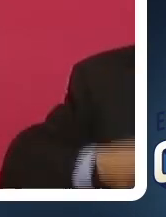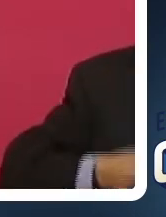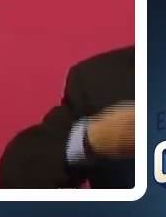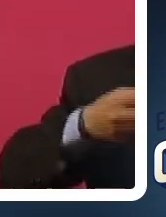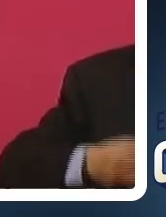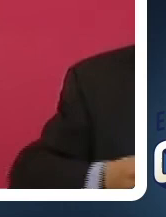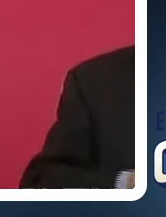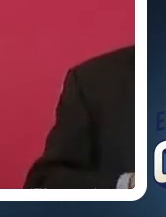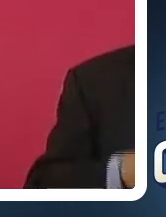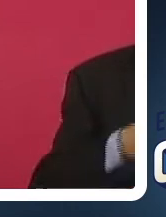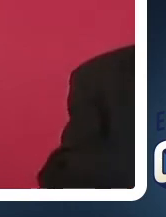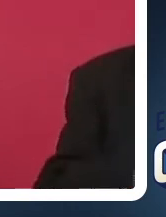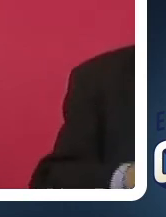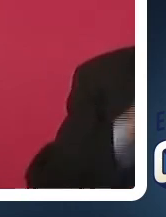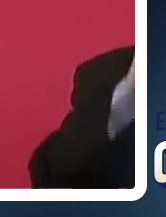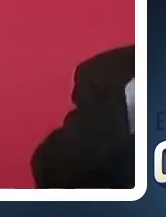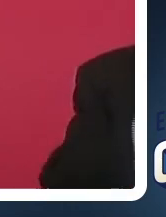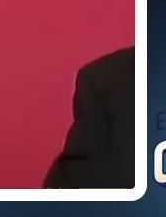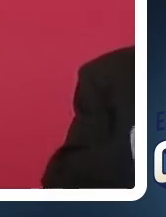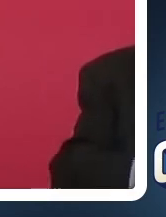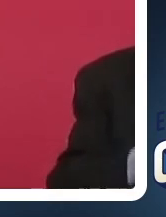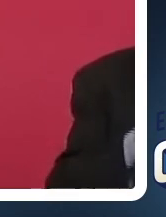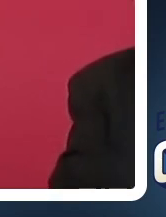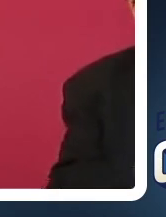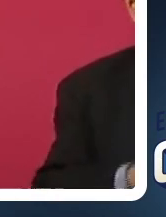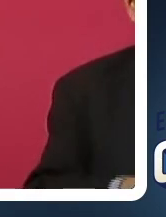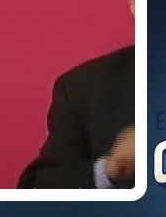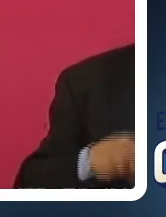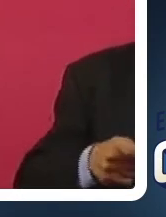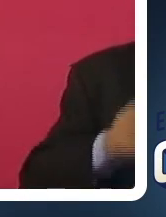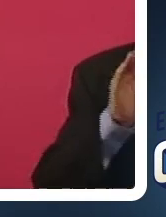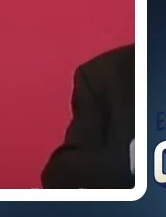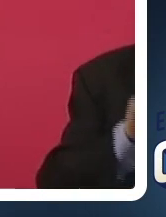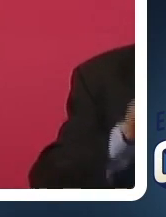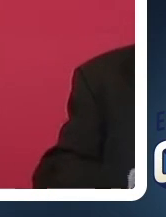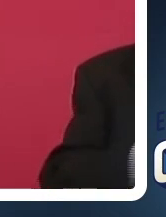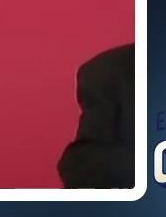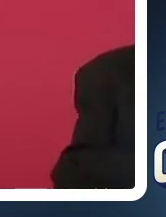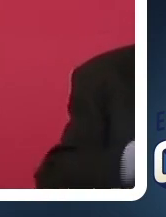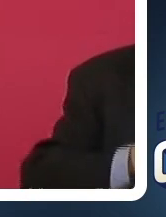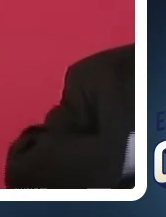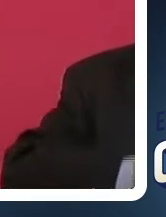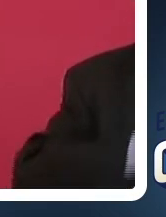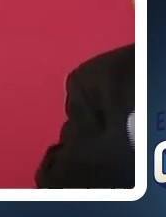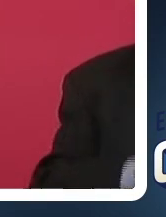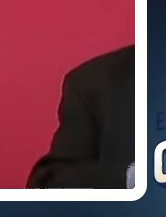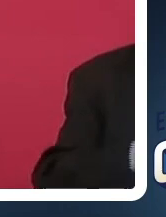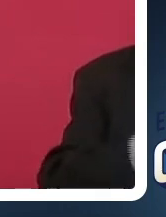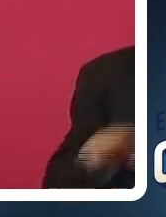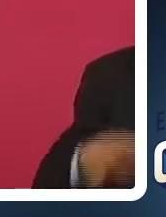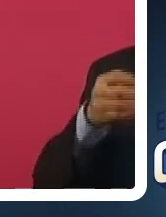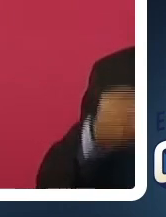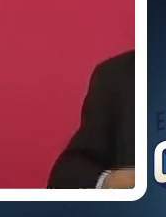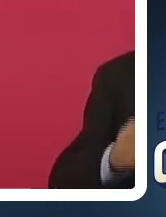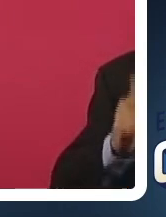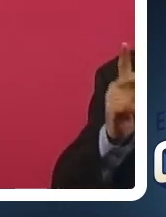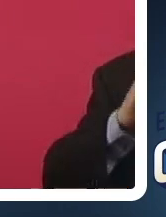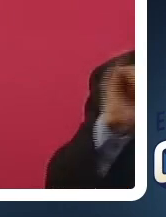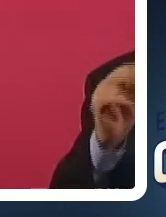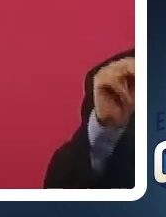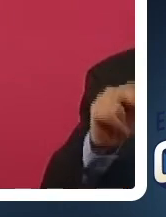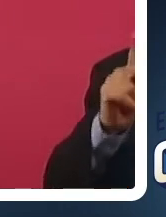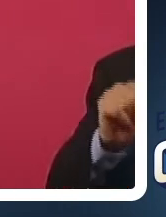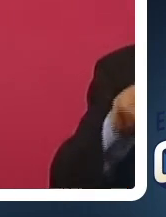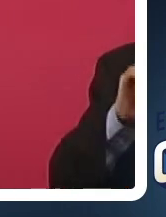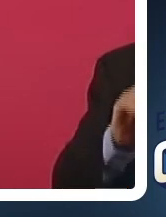deplorable que no han favorecido a la legalidad. Casos como el del juez Juan Pablo Gómez Fierro o